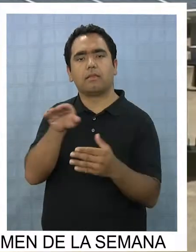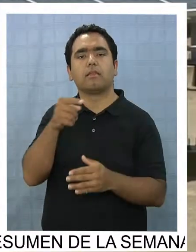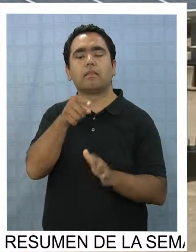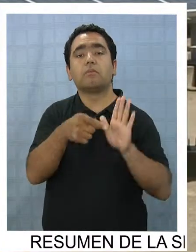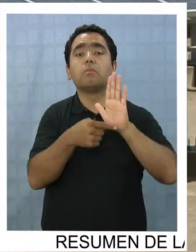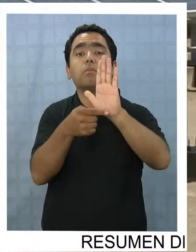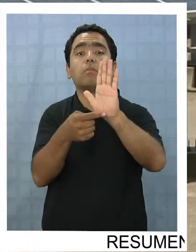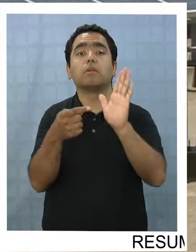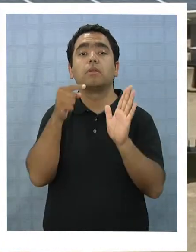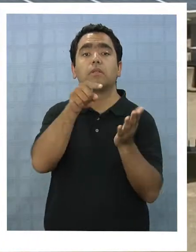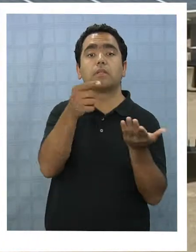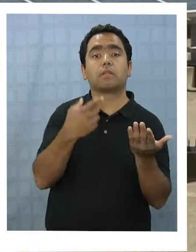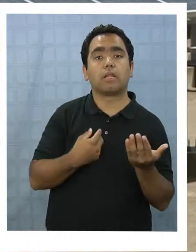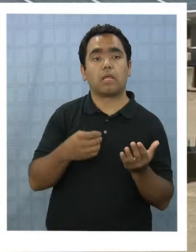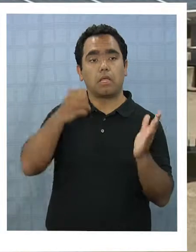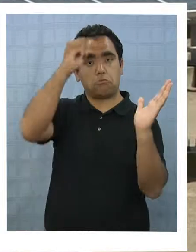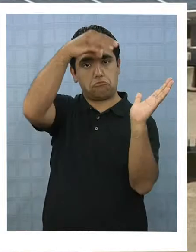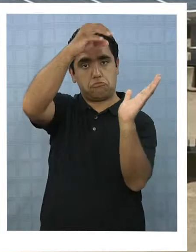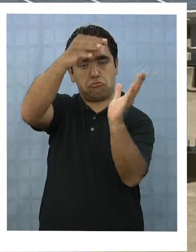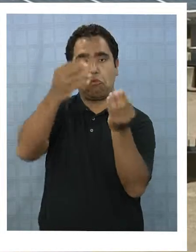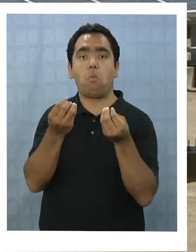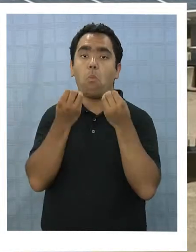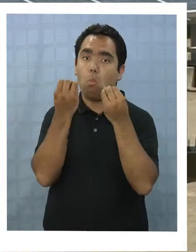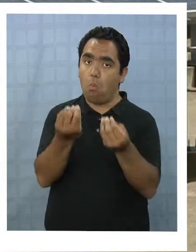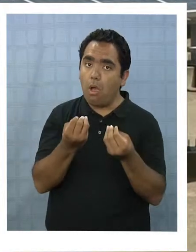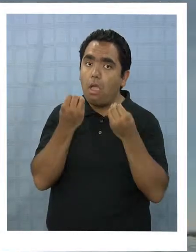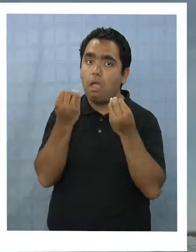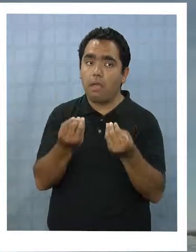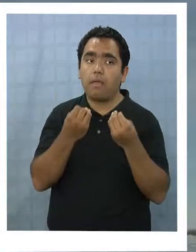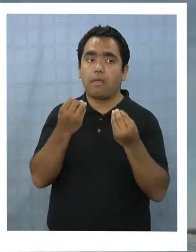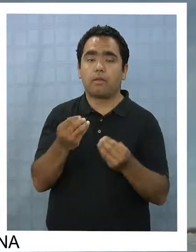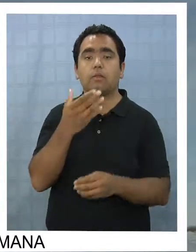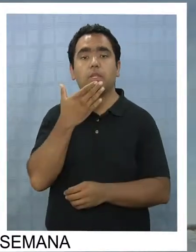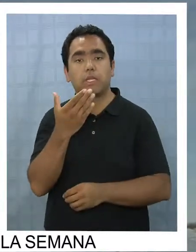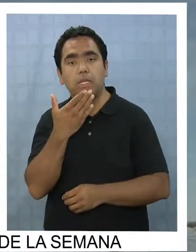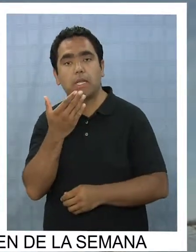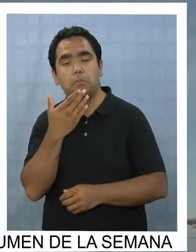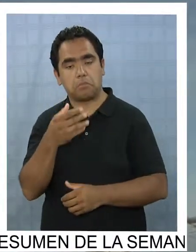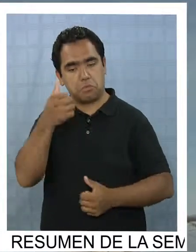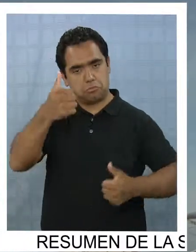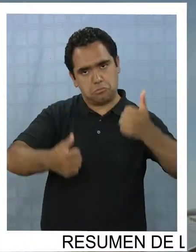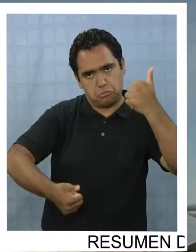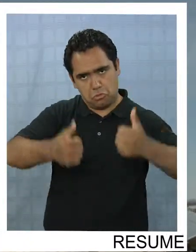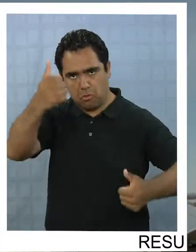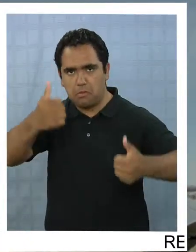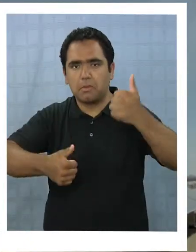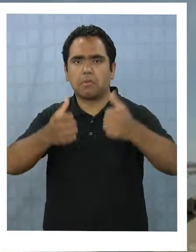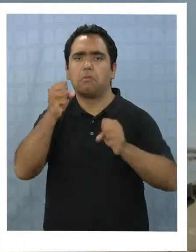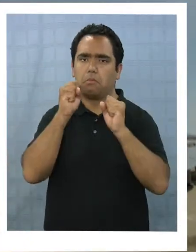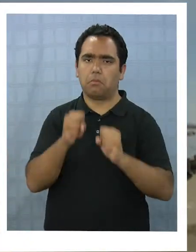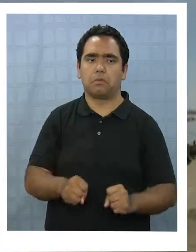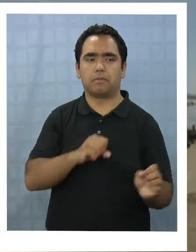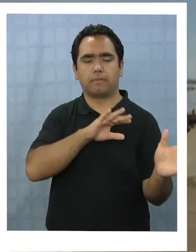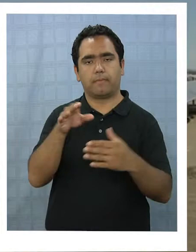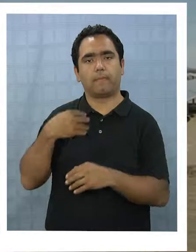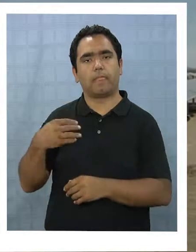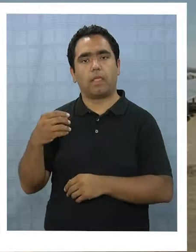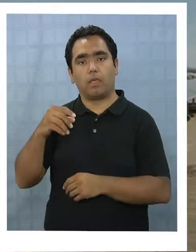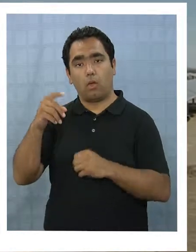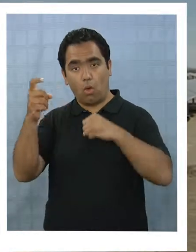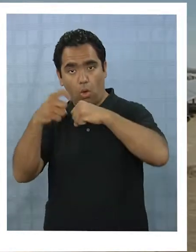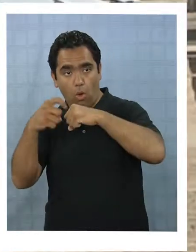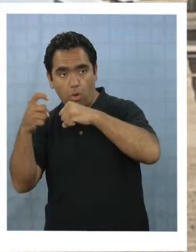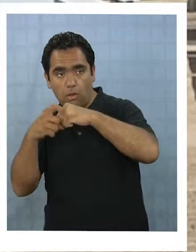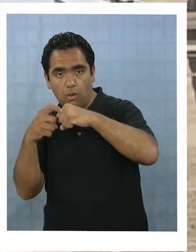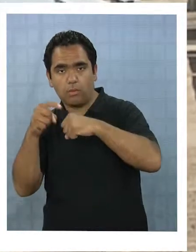demostrar que las energías renovables no convencionales son competitivas. Coyahuasi se ha preocupado mucho de lo que